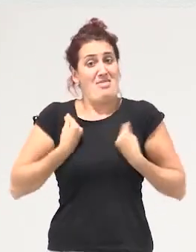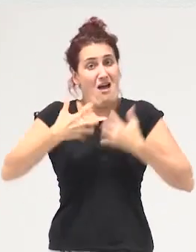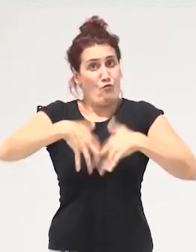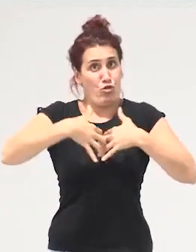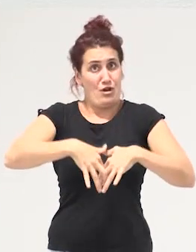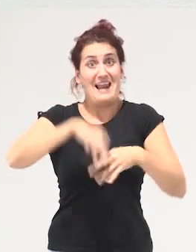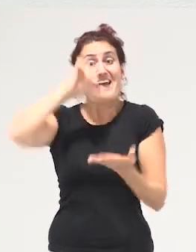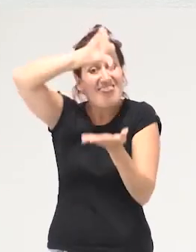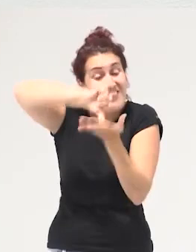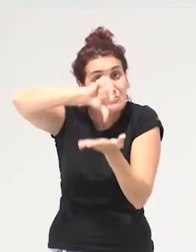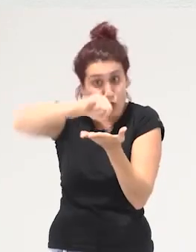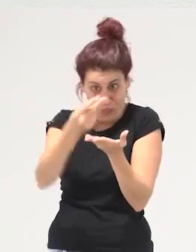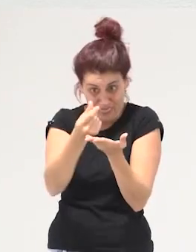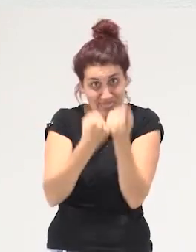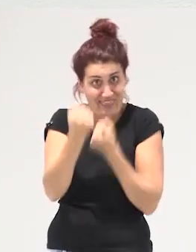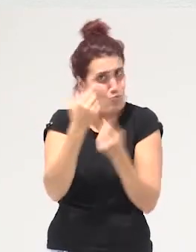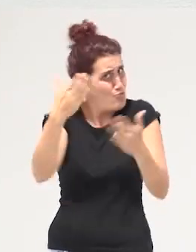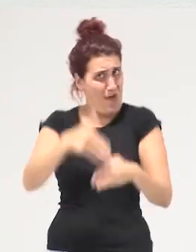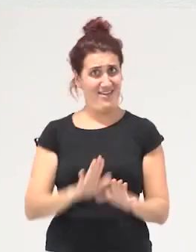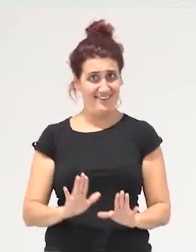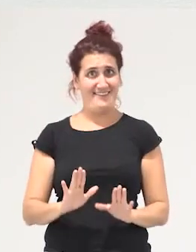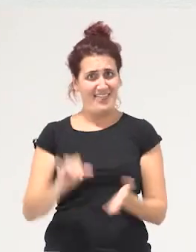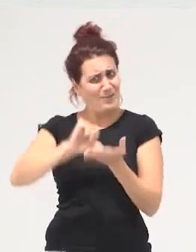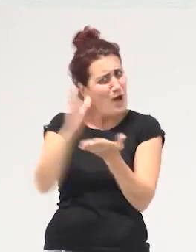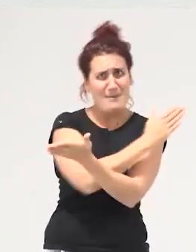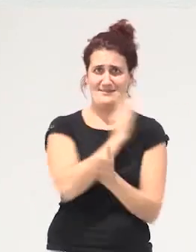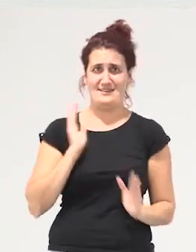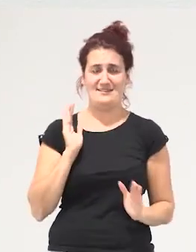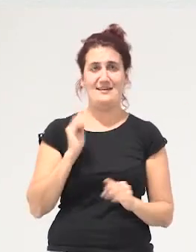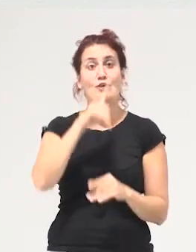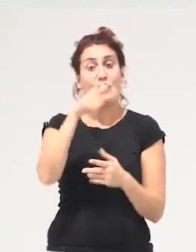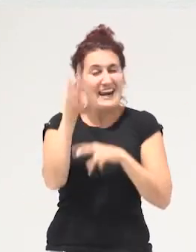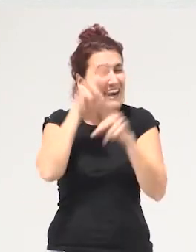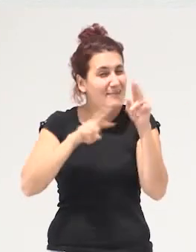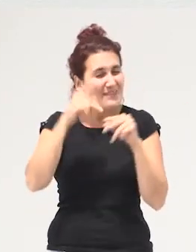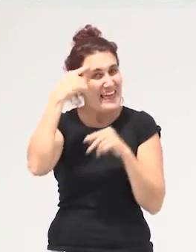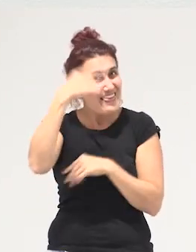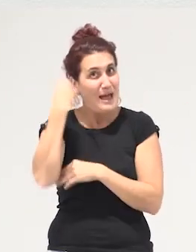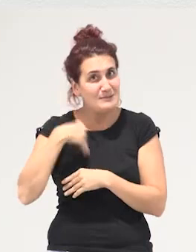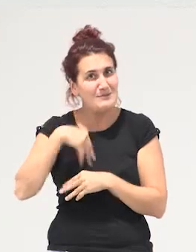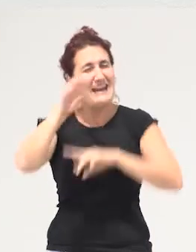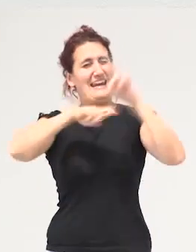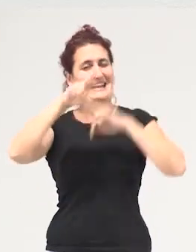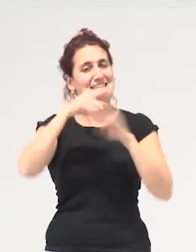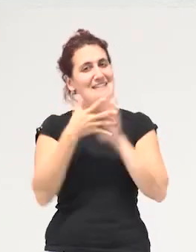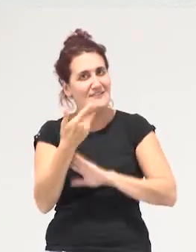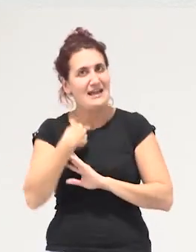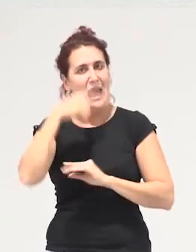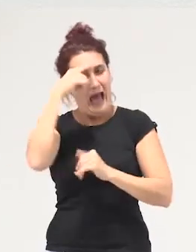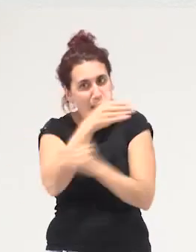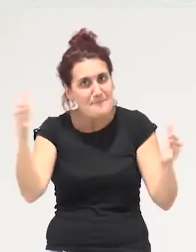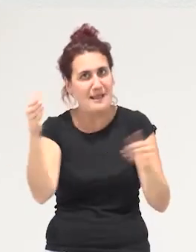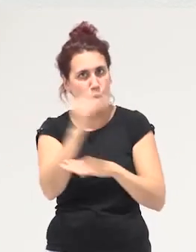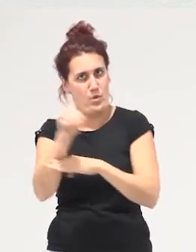está en el centro de este sistema capitalista entonces recuperar esa idea amplia de cuidados esto en primer